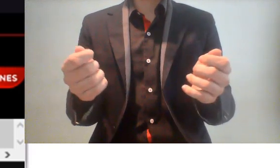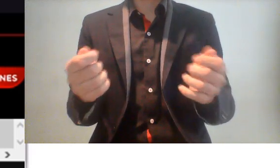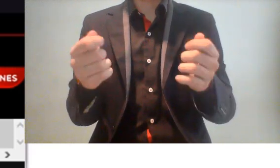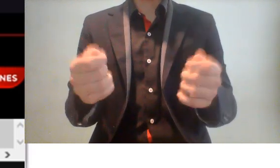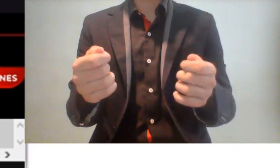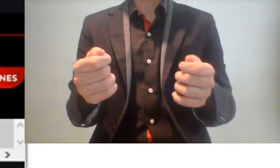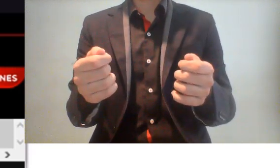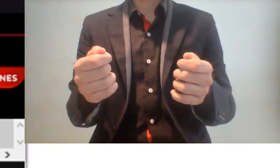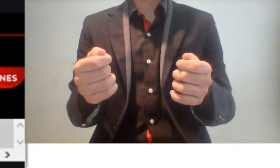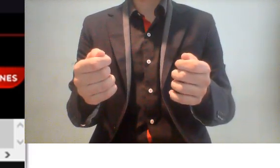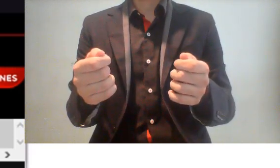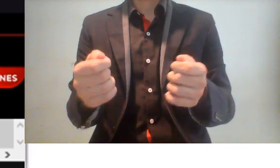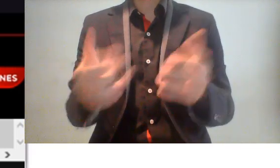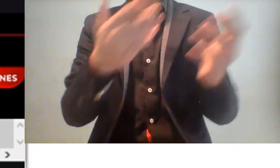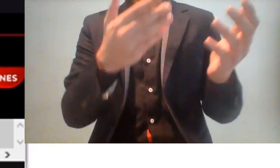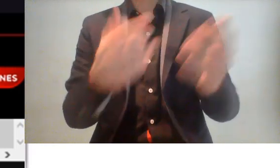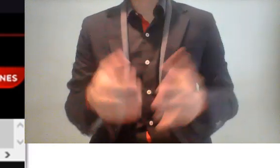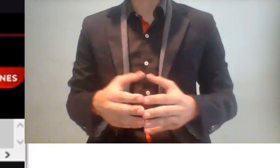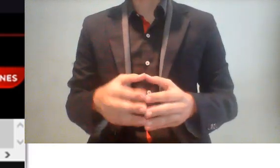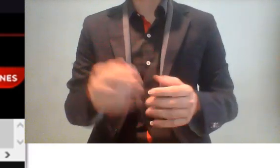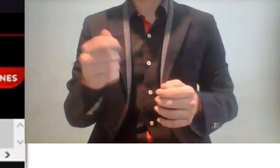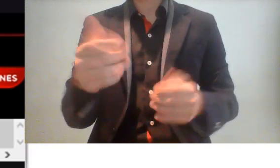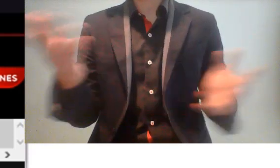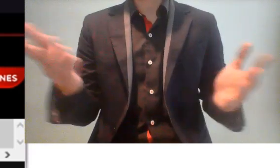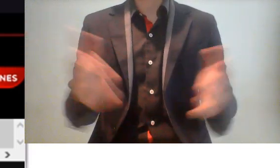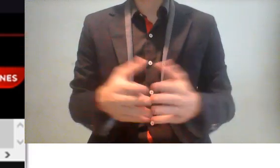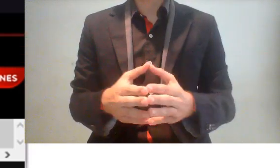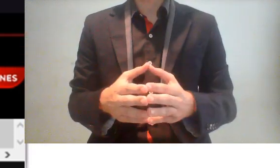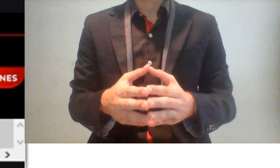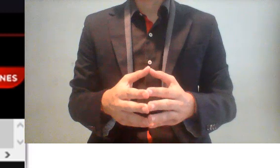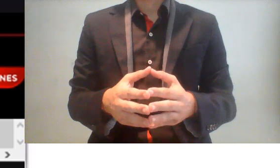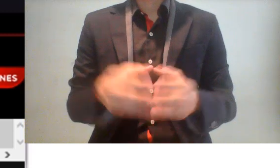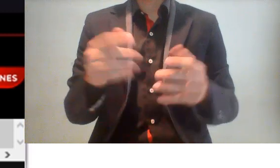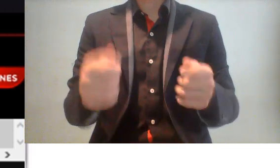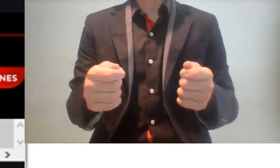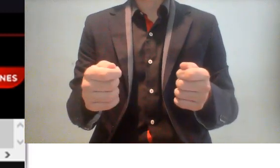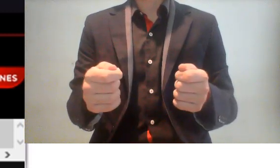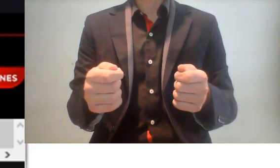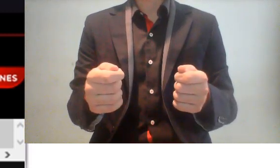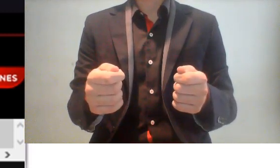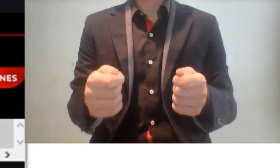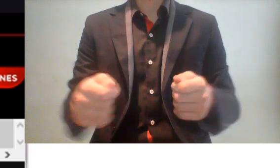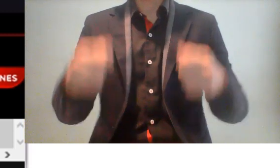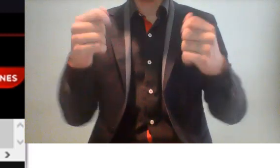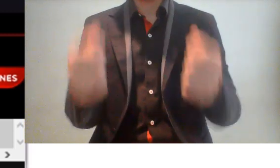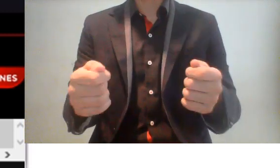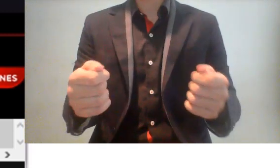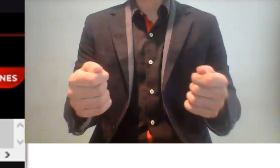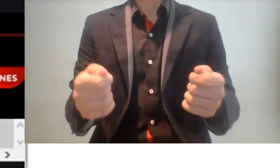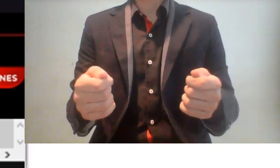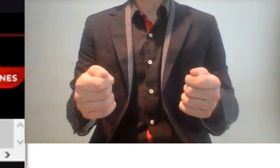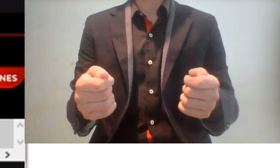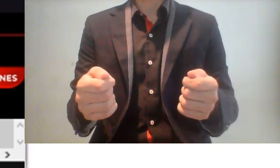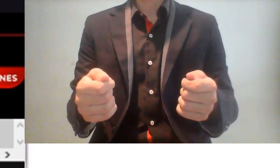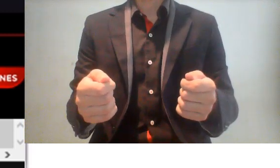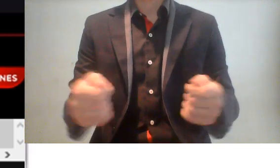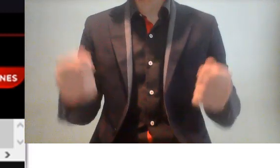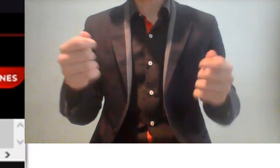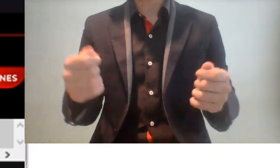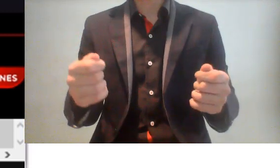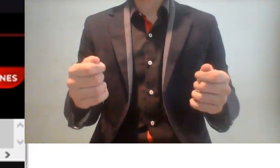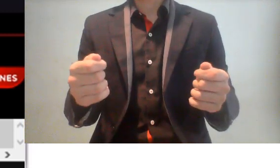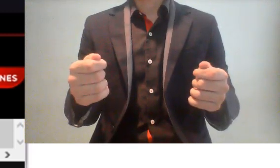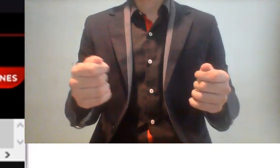estos mismos los defienden los fiecomisos porque es para las personas de gran poder adquisitivo. Pero mientras para las personas normales que sí necesitan esos recursos,